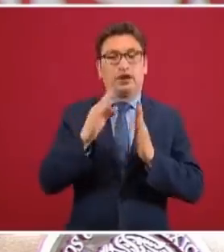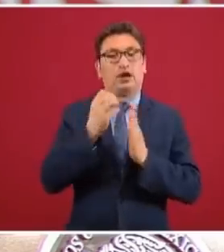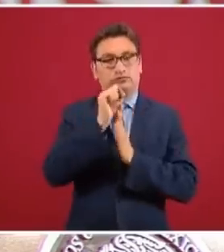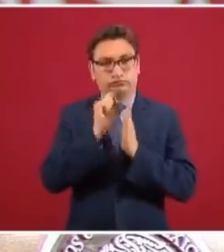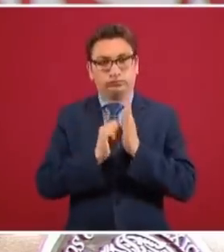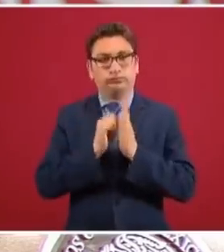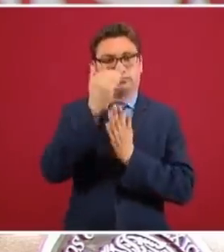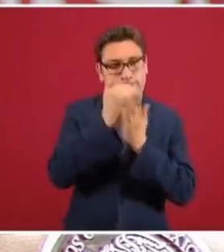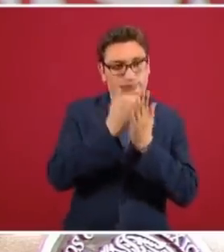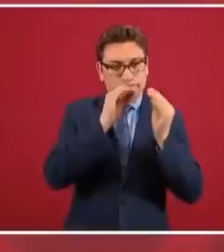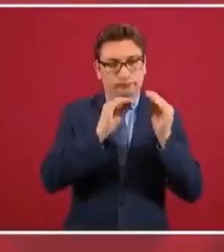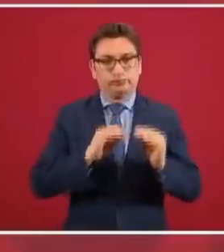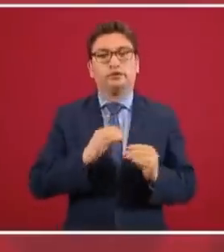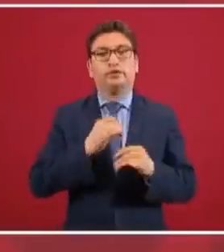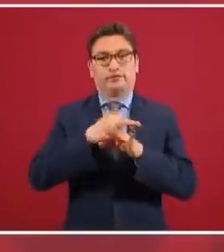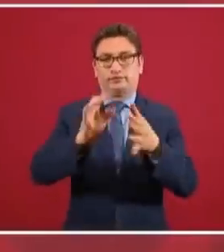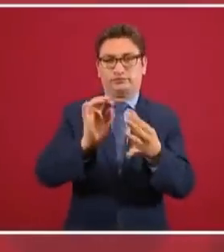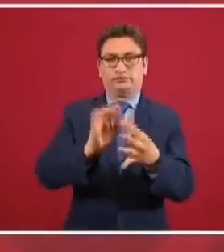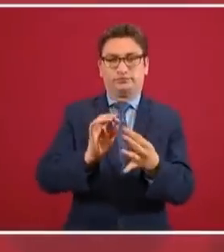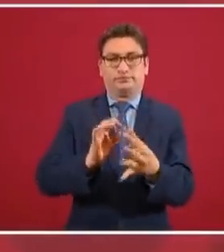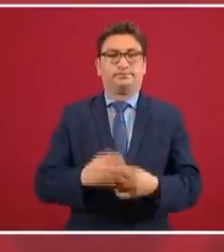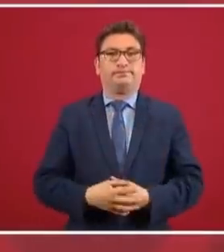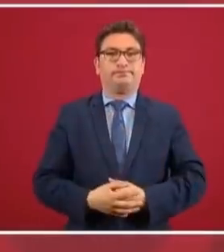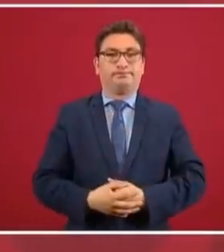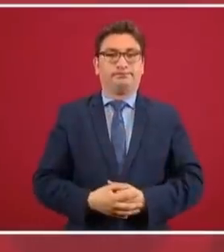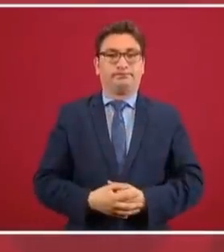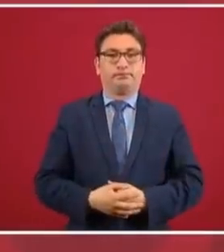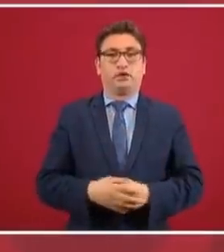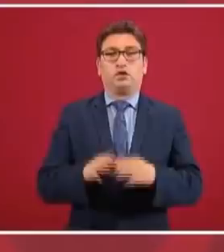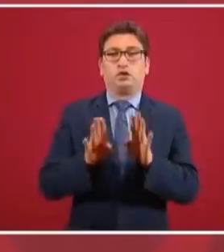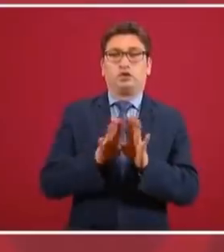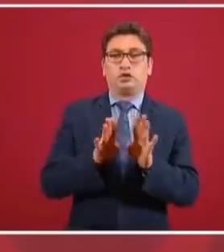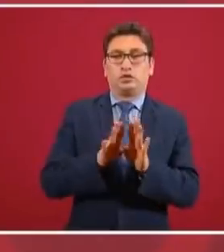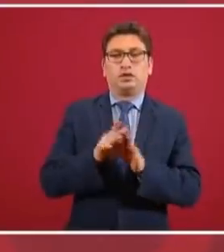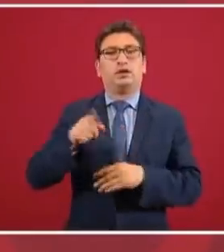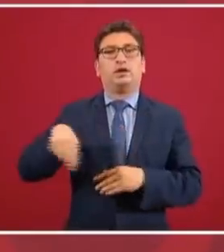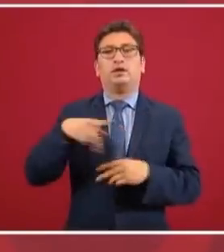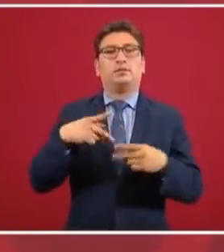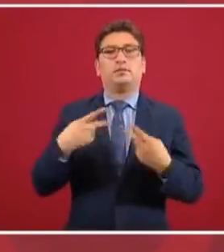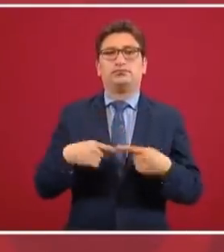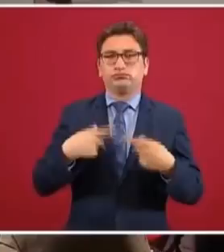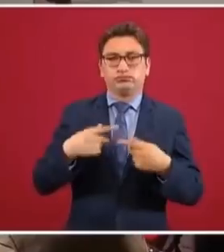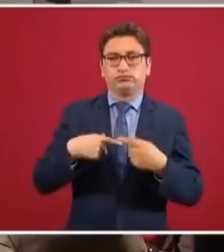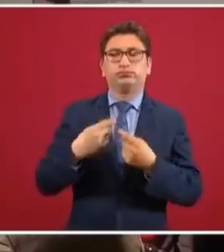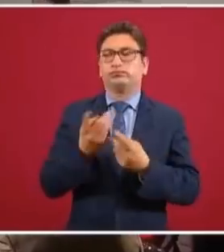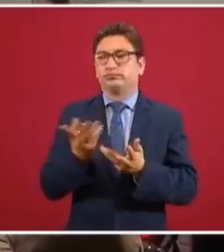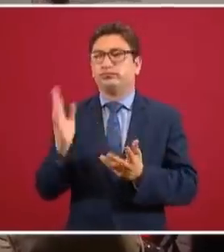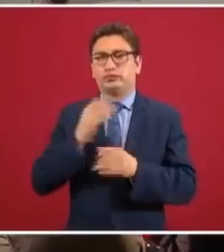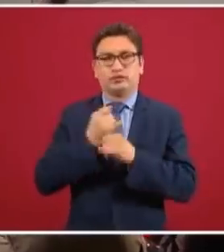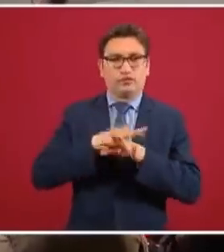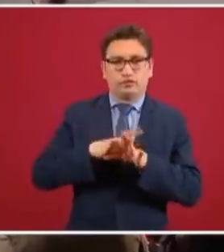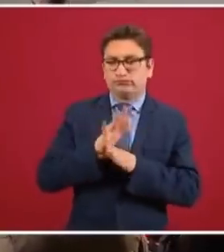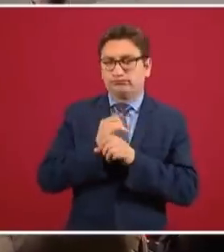queremos informar de captación, de información